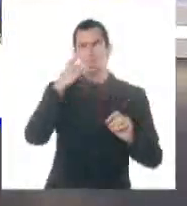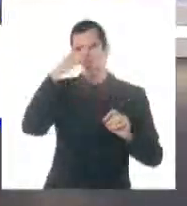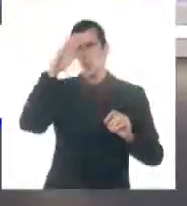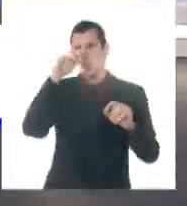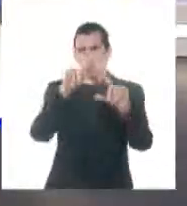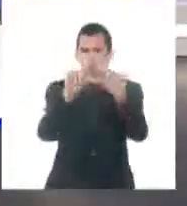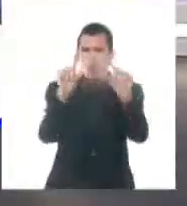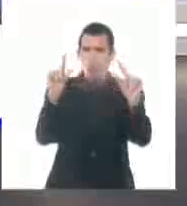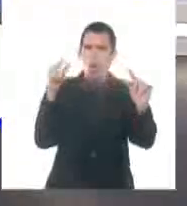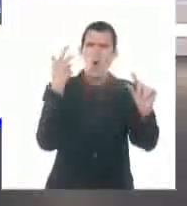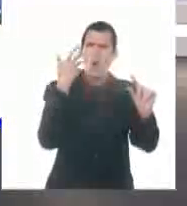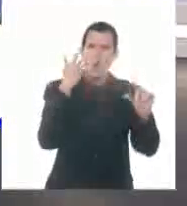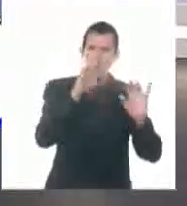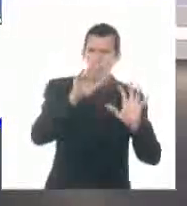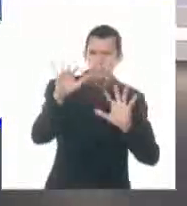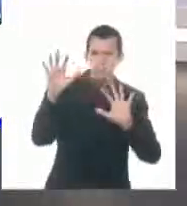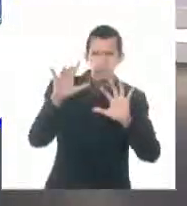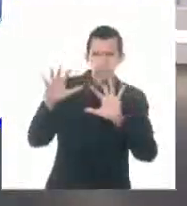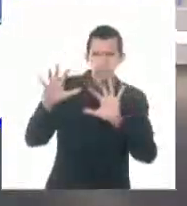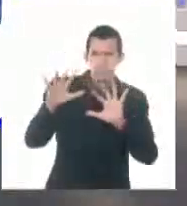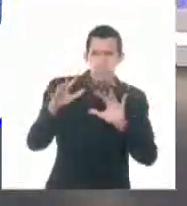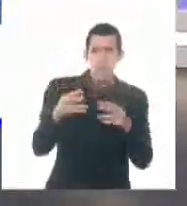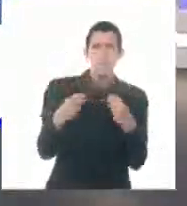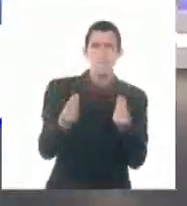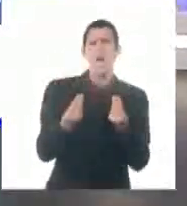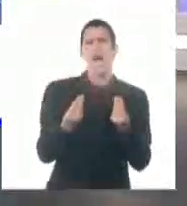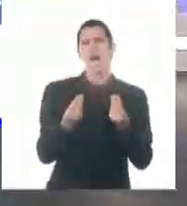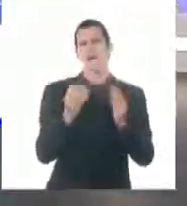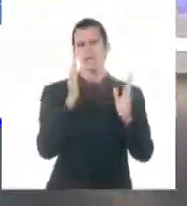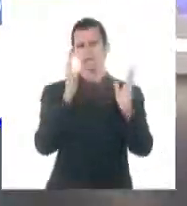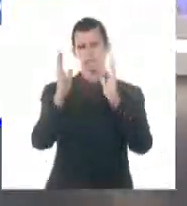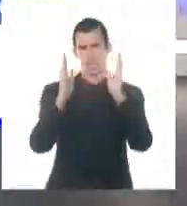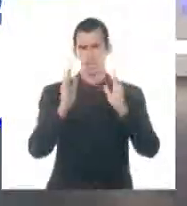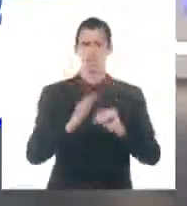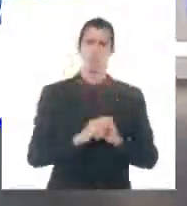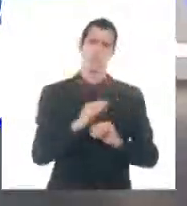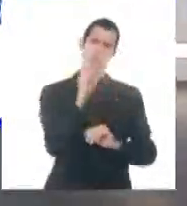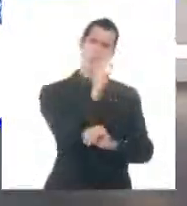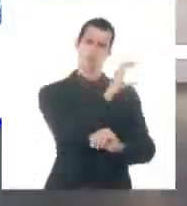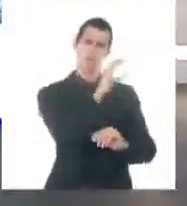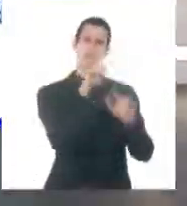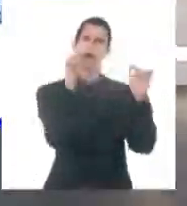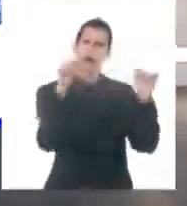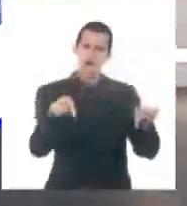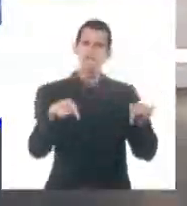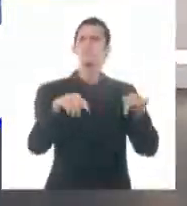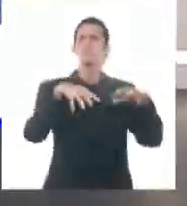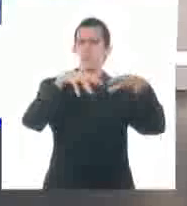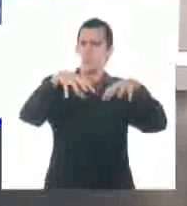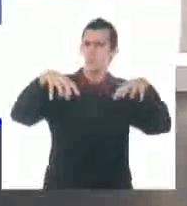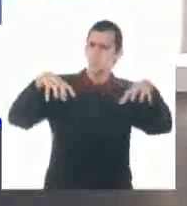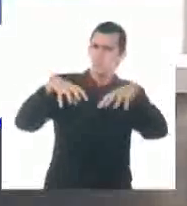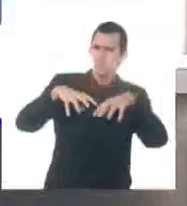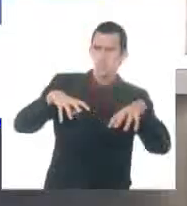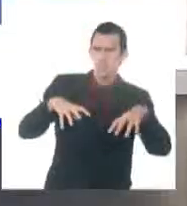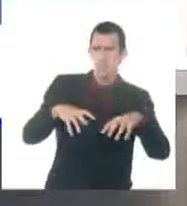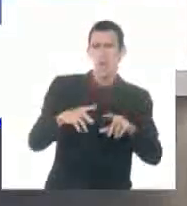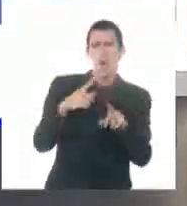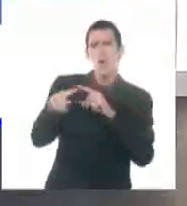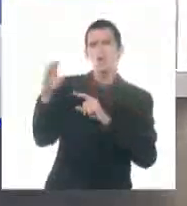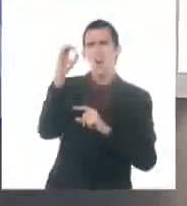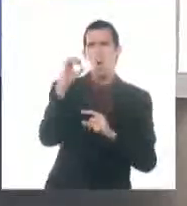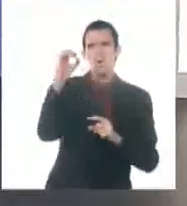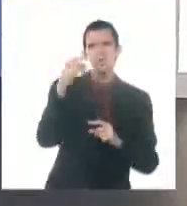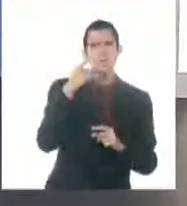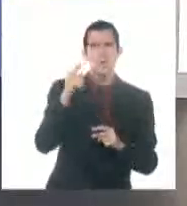tormentas eléctricas en zonas del occidente y el centro del país, lluvias que han ocurrido, sobre todo en esta parte de la Chipiélago, en el resto del territorio, observen cómo en la